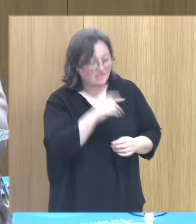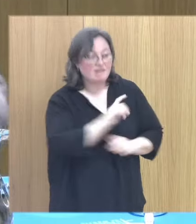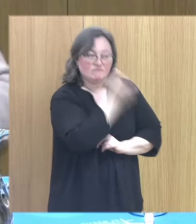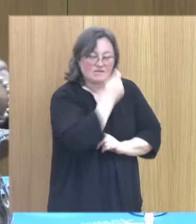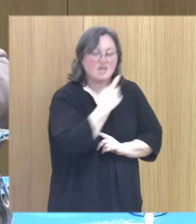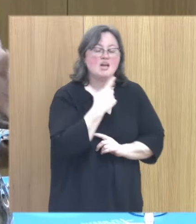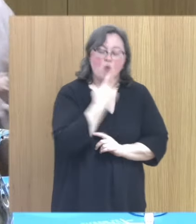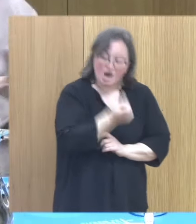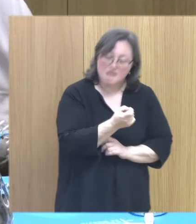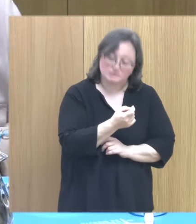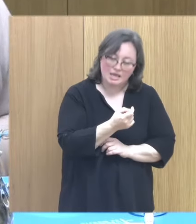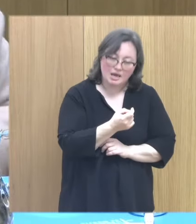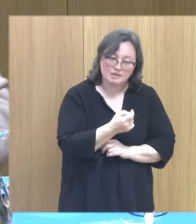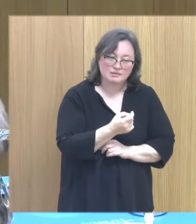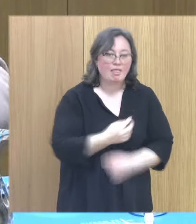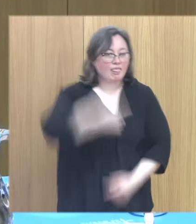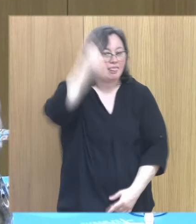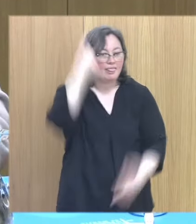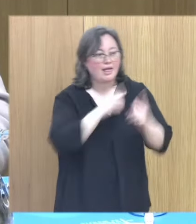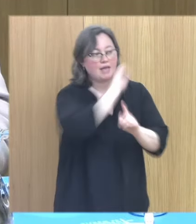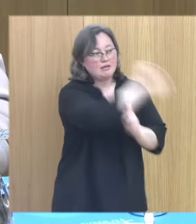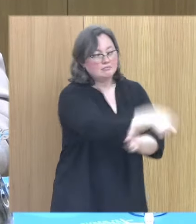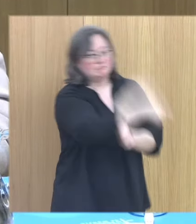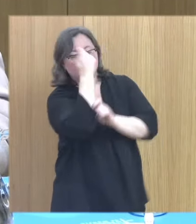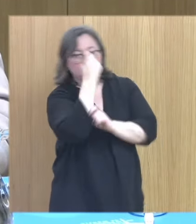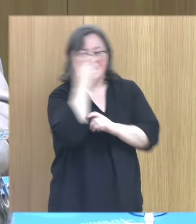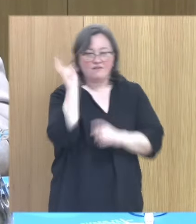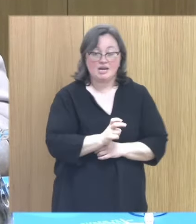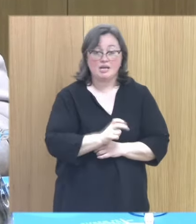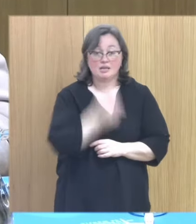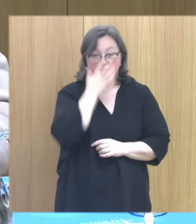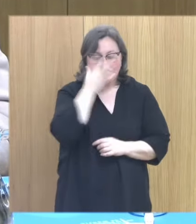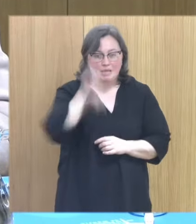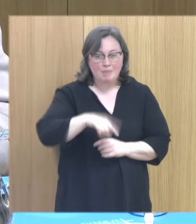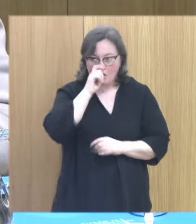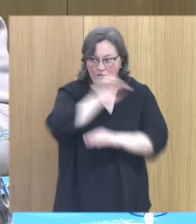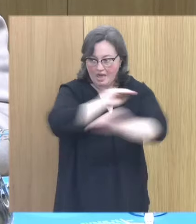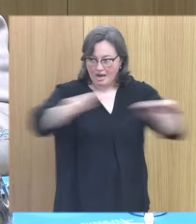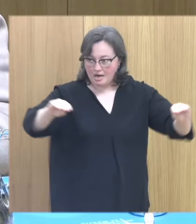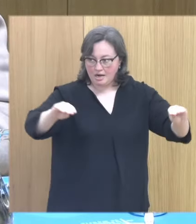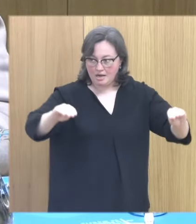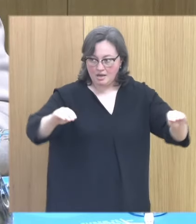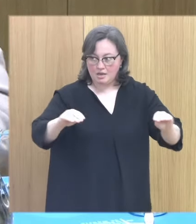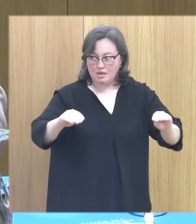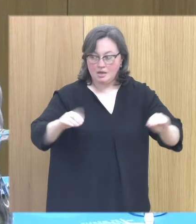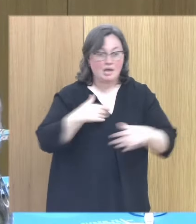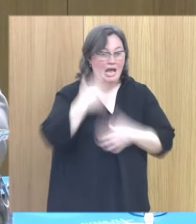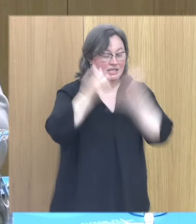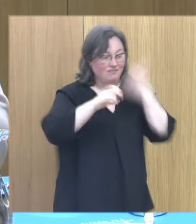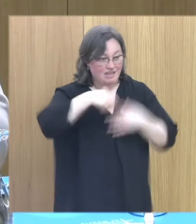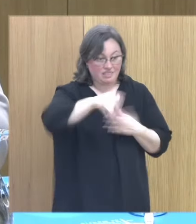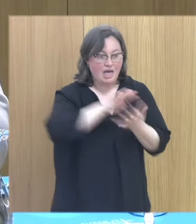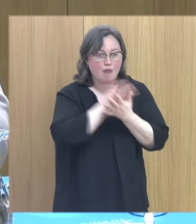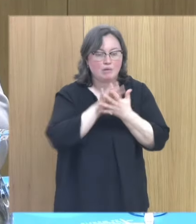nos cuesta nos cuesta pero de vez en cuando lo conseguimos y yo quería recordaros que la próxima actividad de